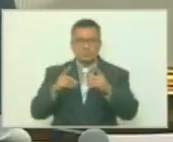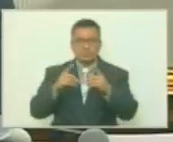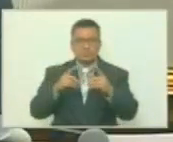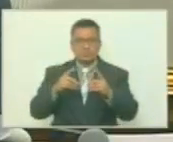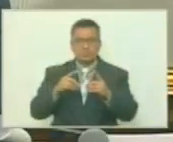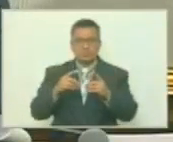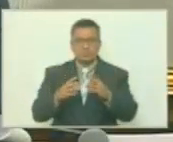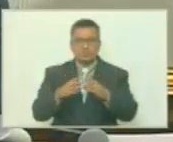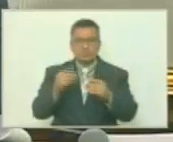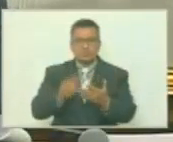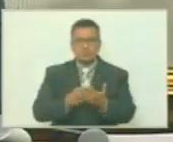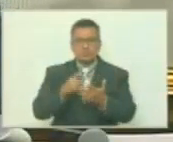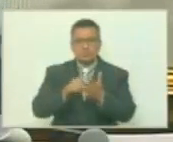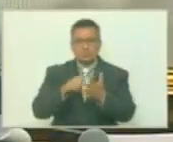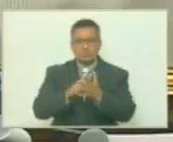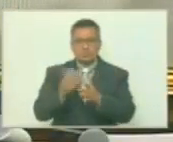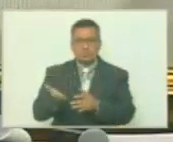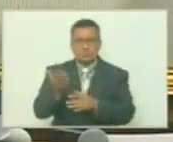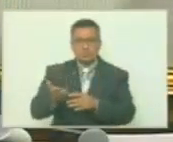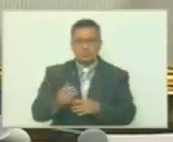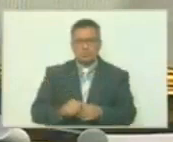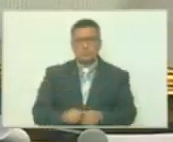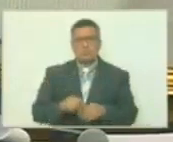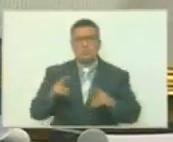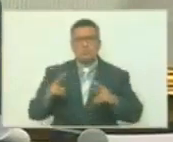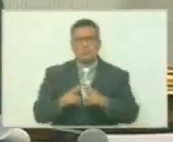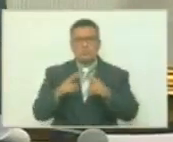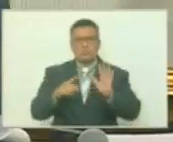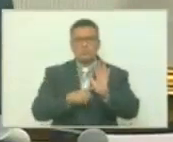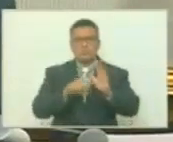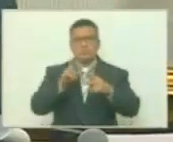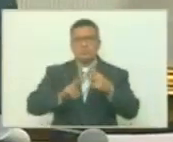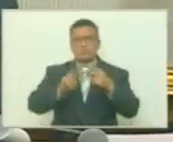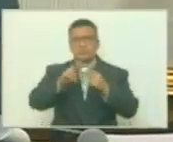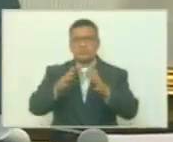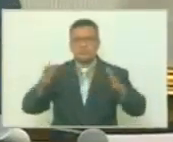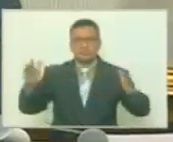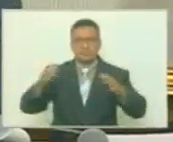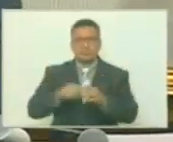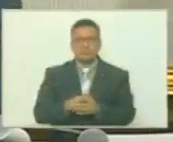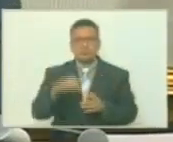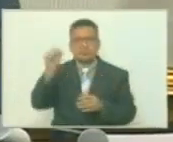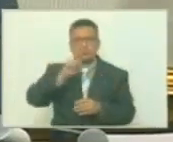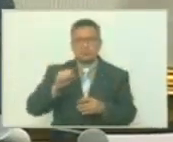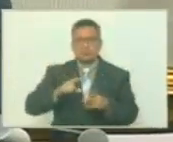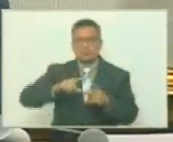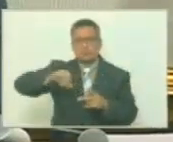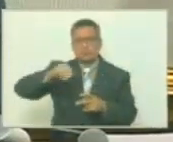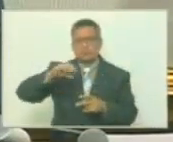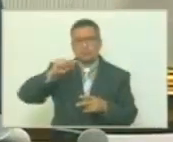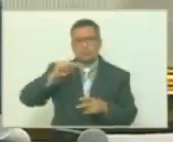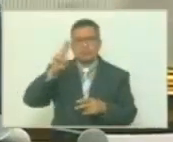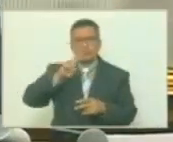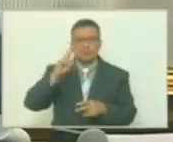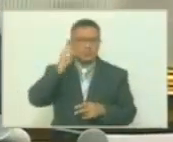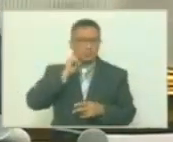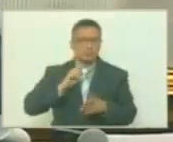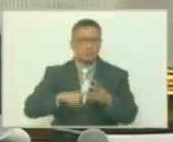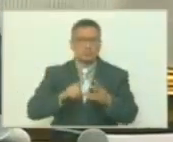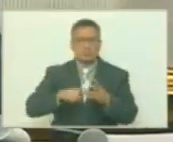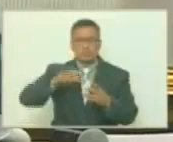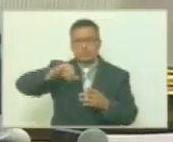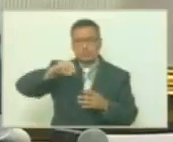fundamental punto en el bicentenario del encuentro entre los dos gigantes Simón José Antonio Bolívar y